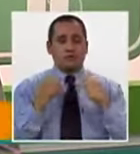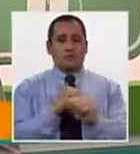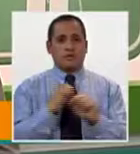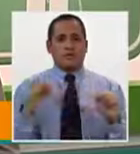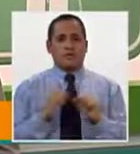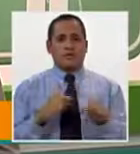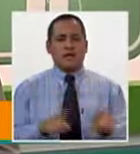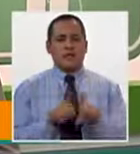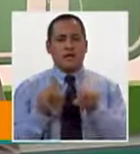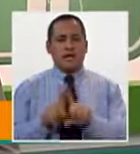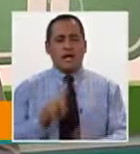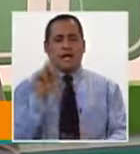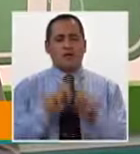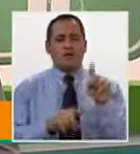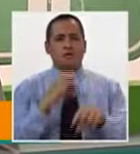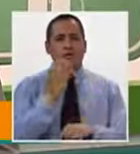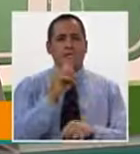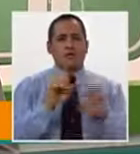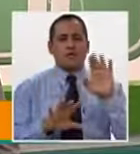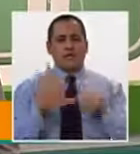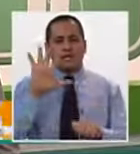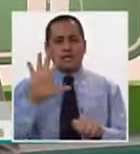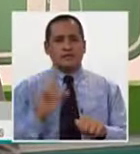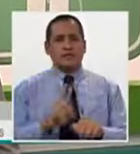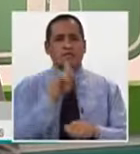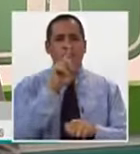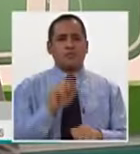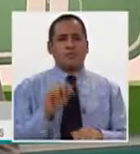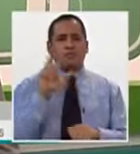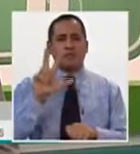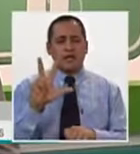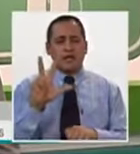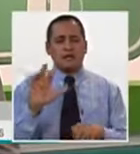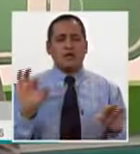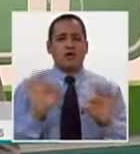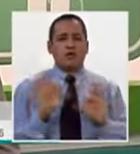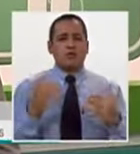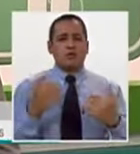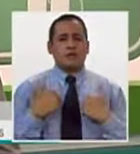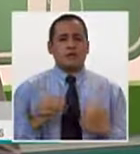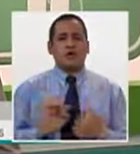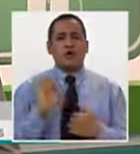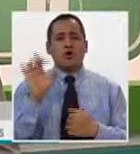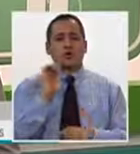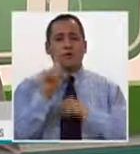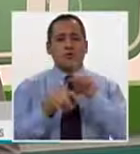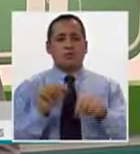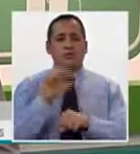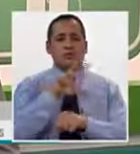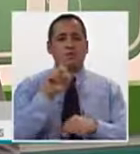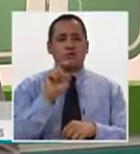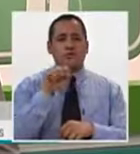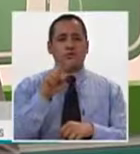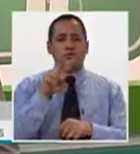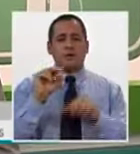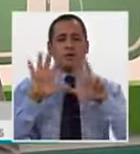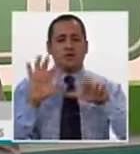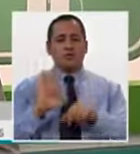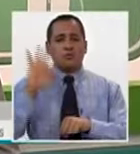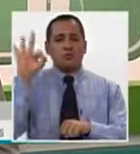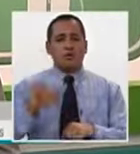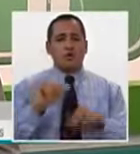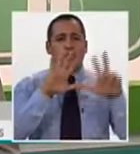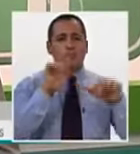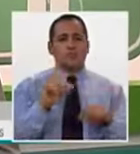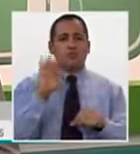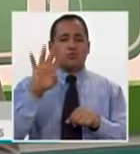sorprendentemente, en algunos es el 0.15, en otros el 1.3, tenemos en otra encuesta el 31.28%, el